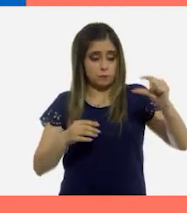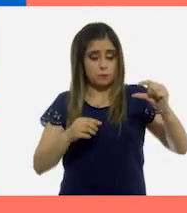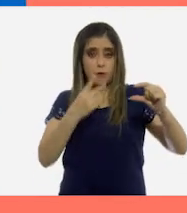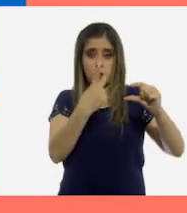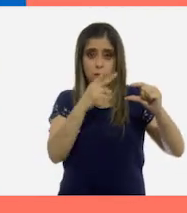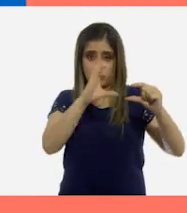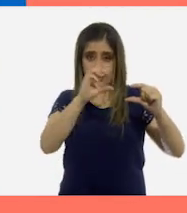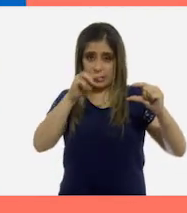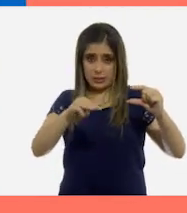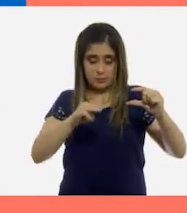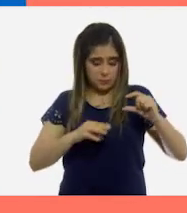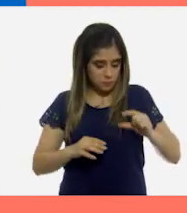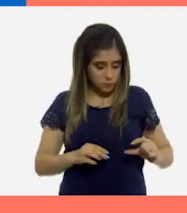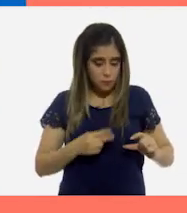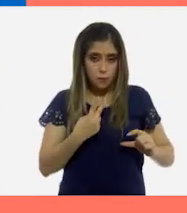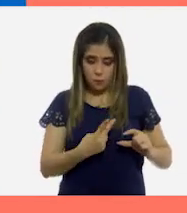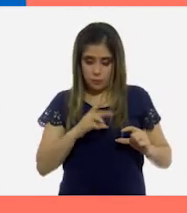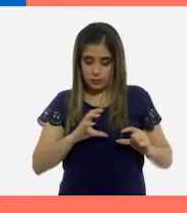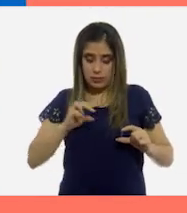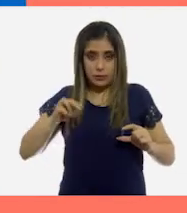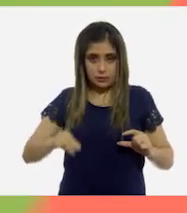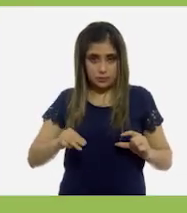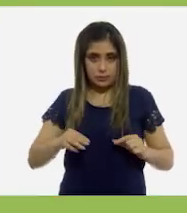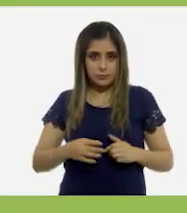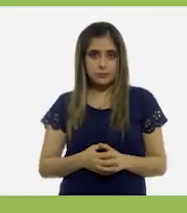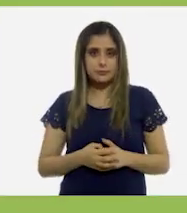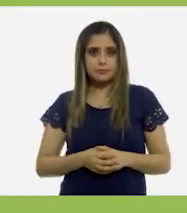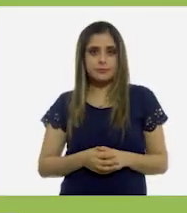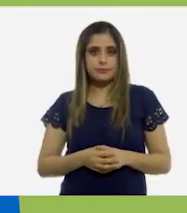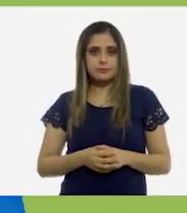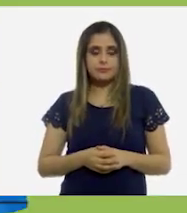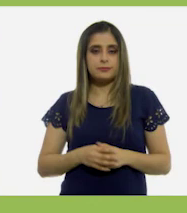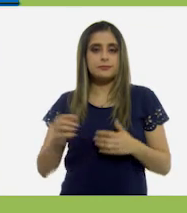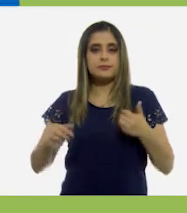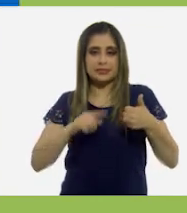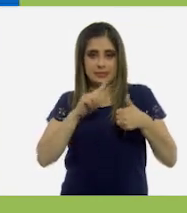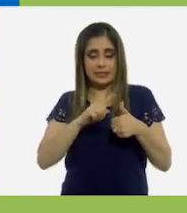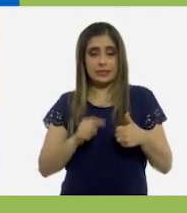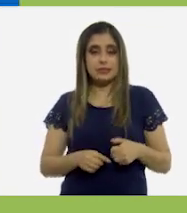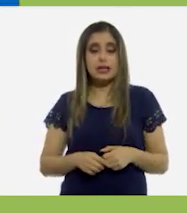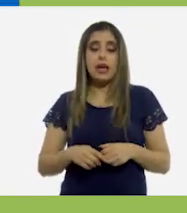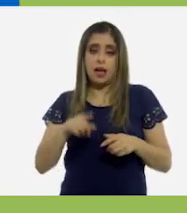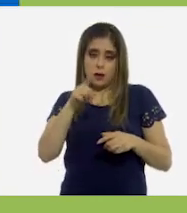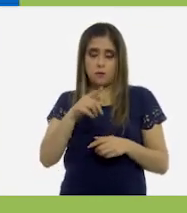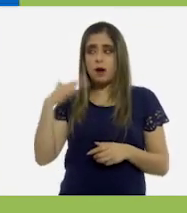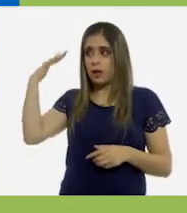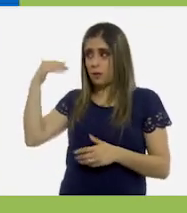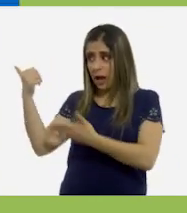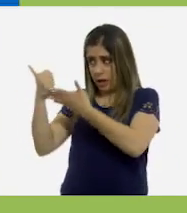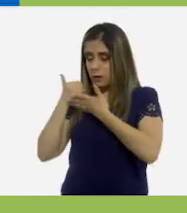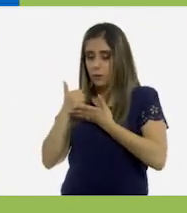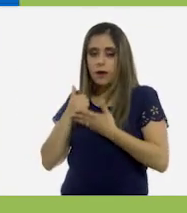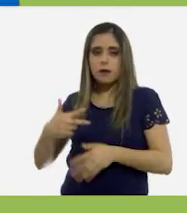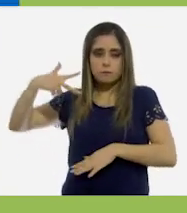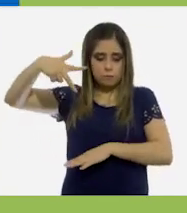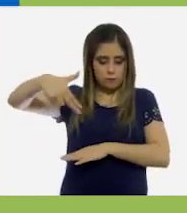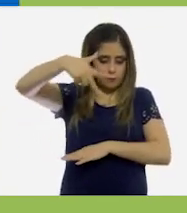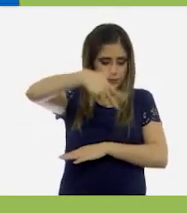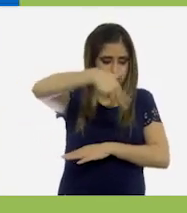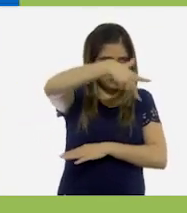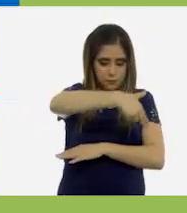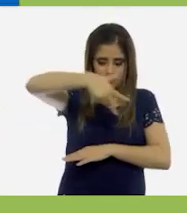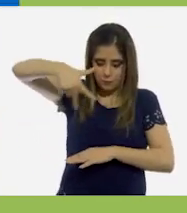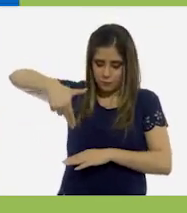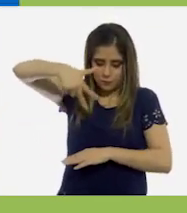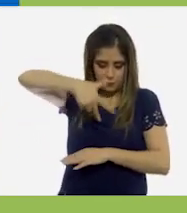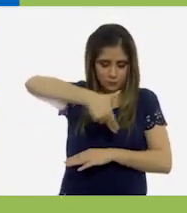2 centímetros de alto arriba y abajo. 6. Nuevamente pide ayuda a un adulto para recortar